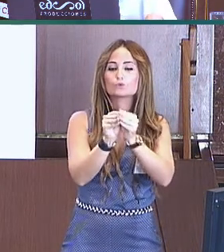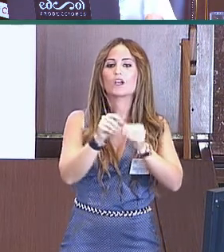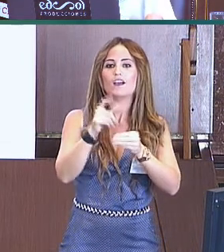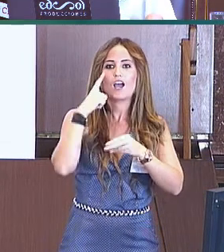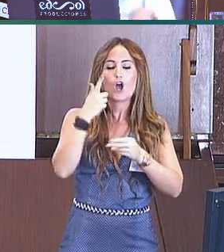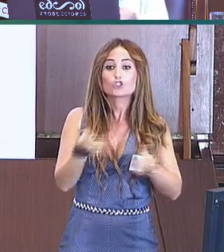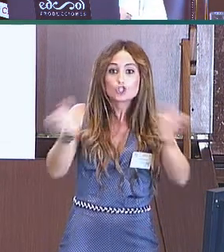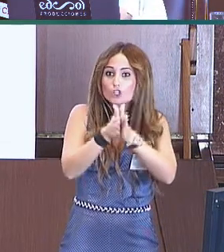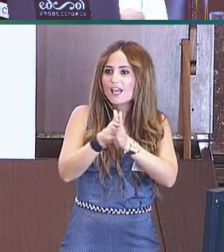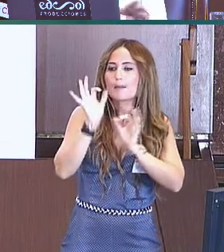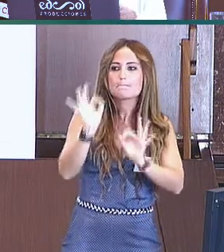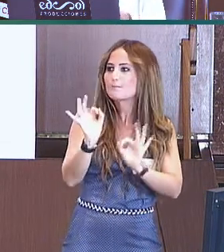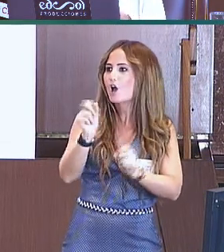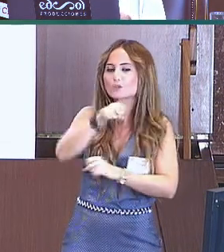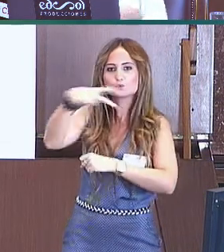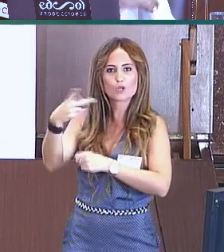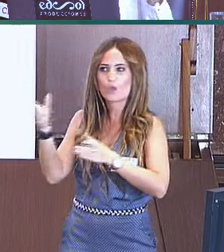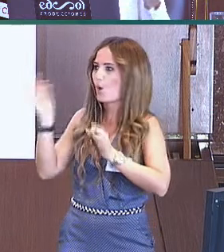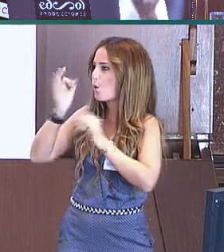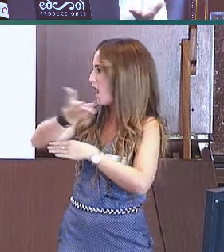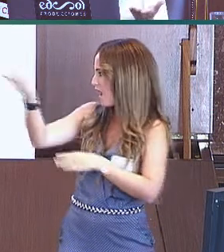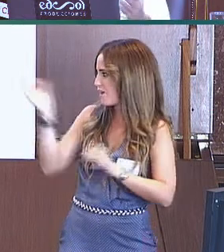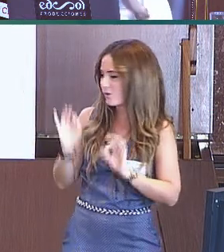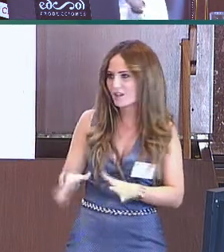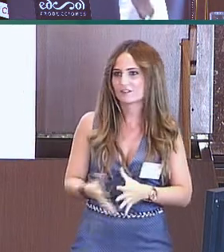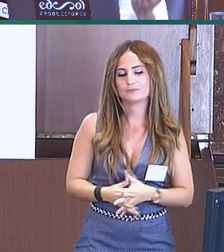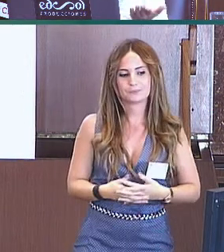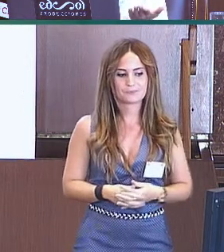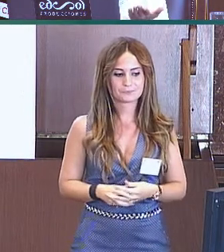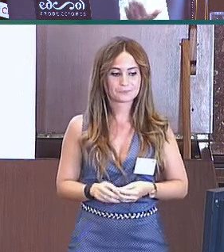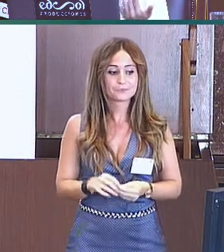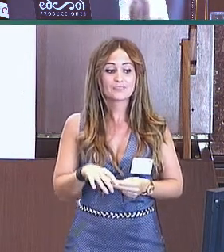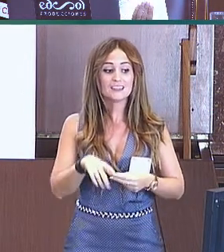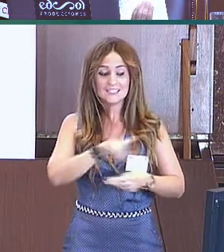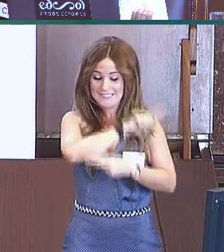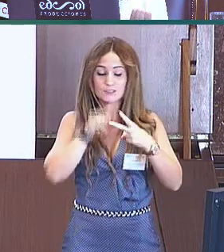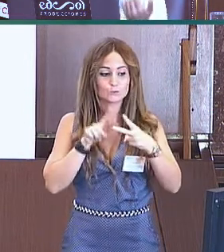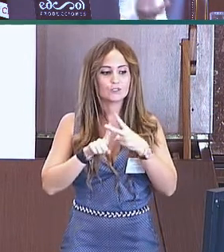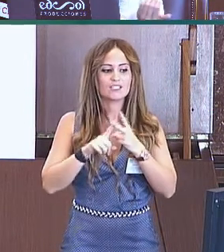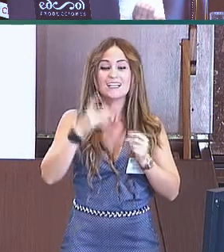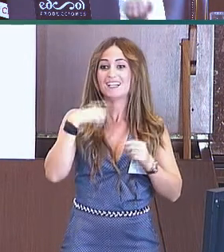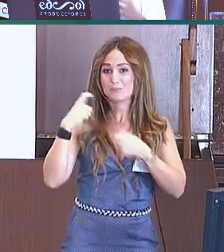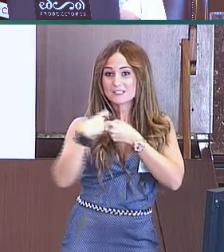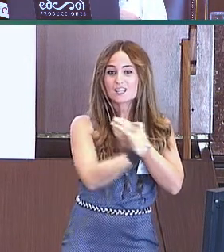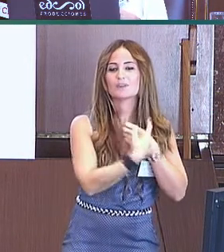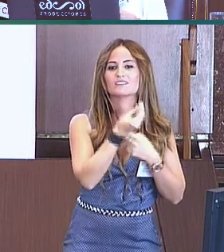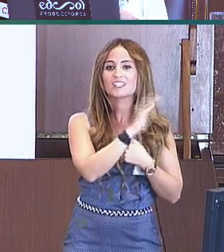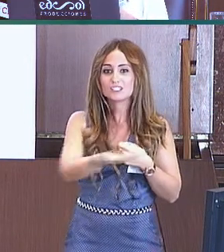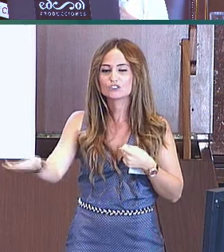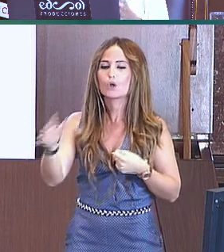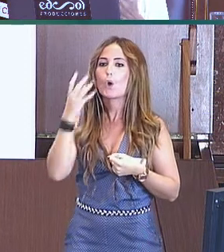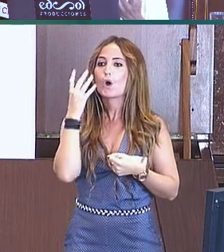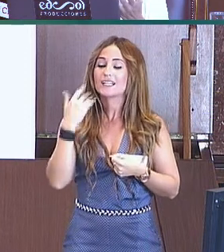en las dos lenguas, pues ya su nivel de vocabulario se equipará al de los participantes